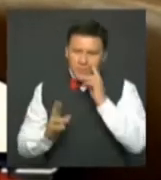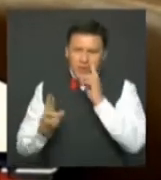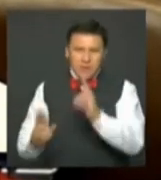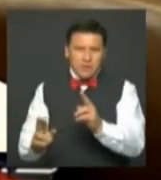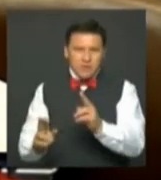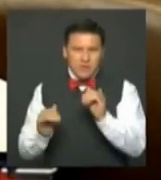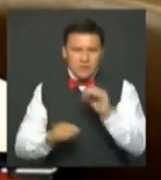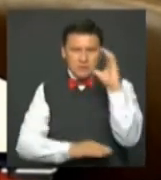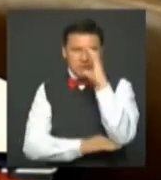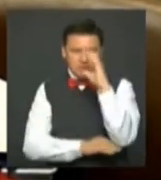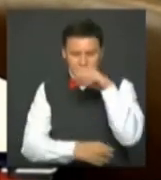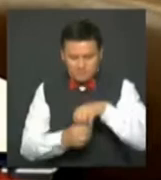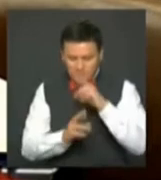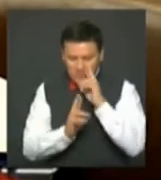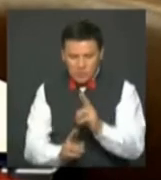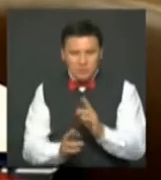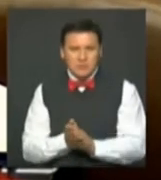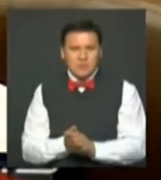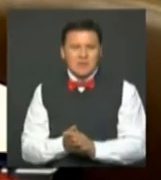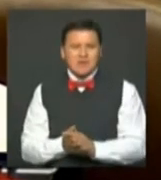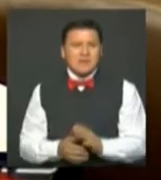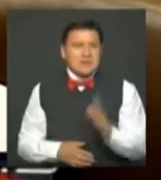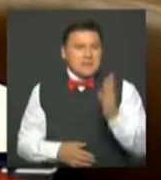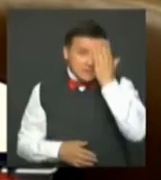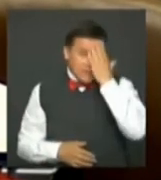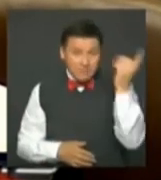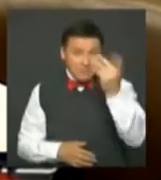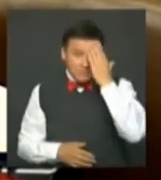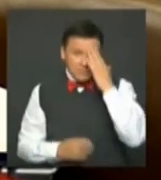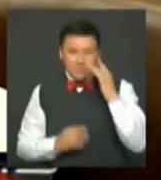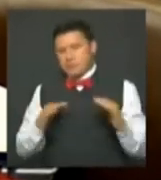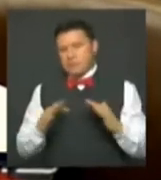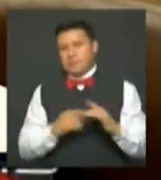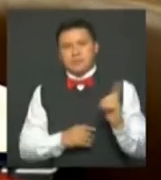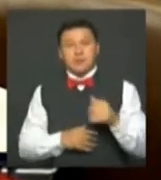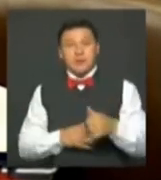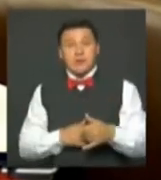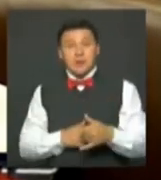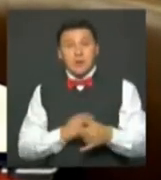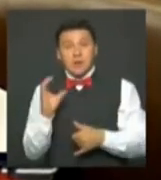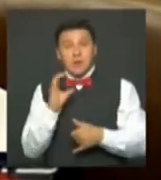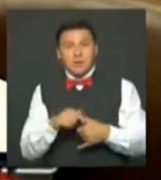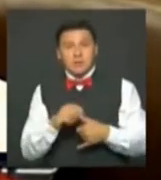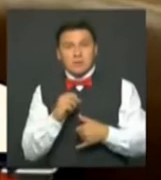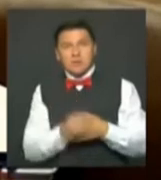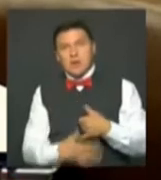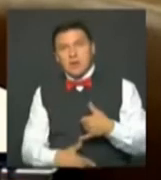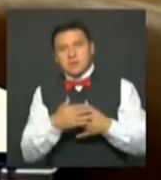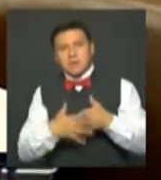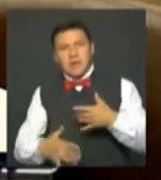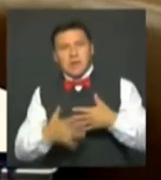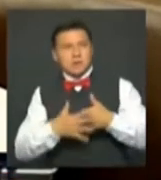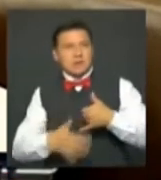país en el que estamos. Un conflicto armado que ha desengrado a Colombia, un conflicto armado que ha dejado